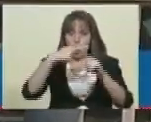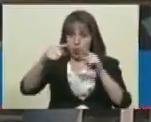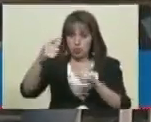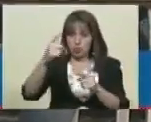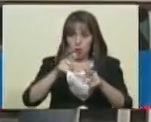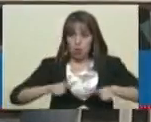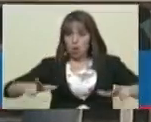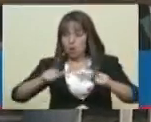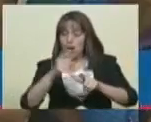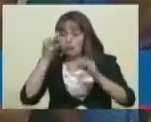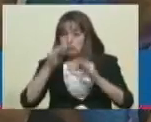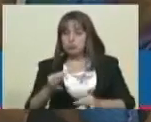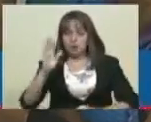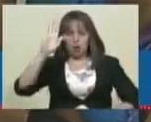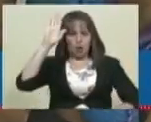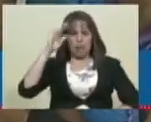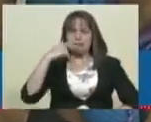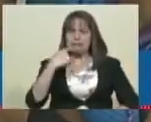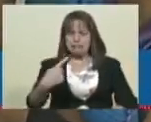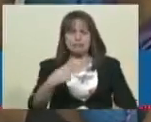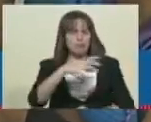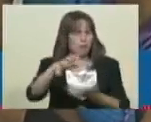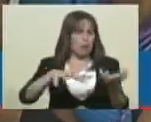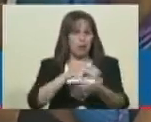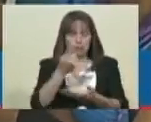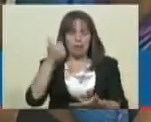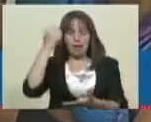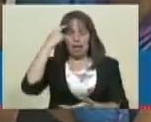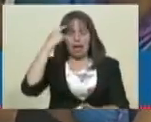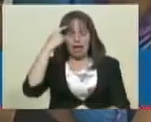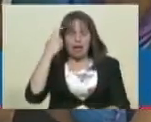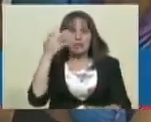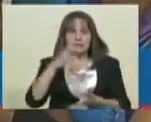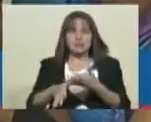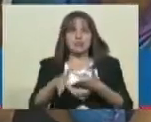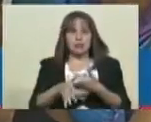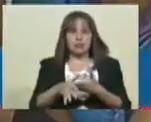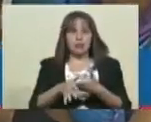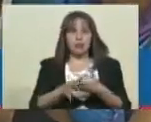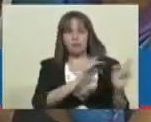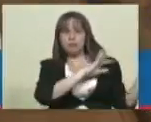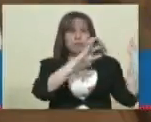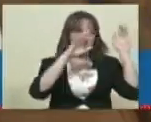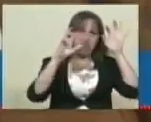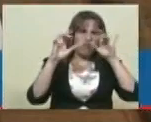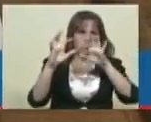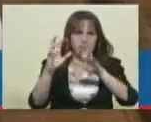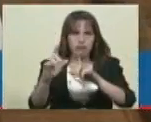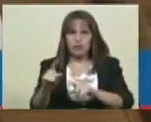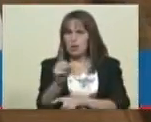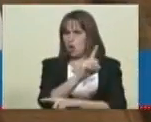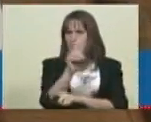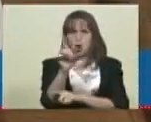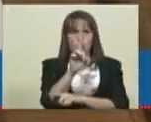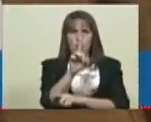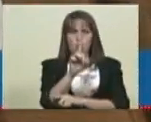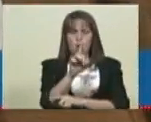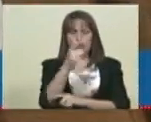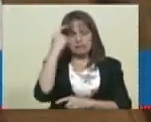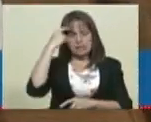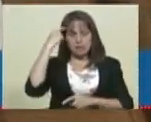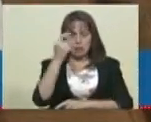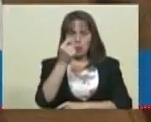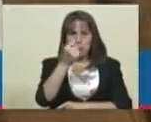votación, que honestamente consideramos que no va a ser una cuestión masiva, estamos instando a la gente, a las